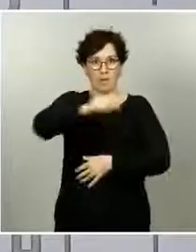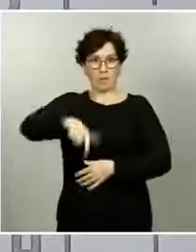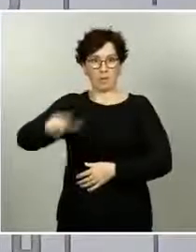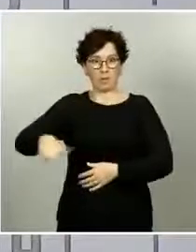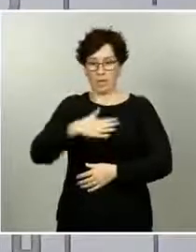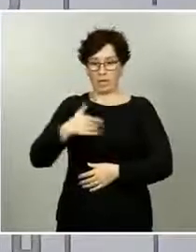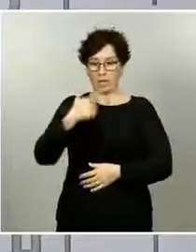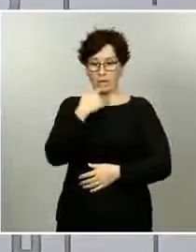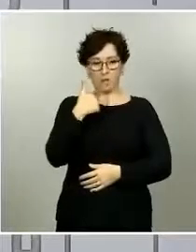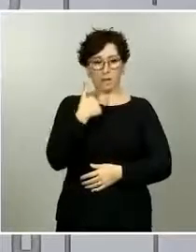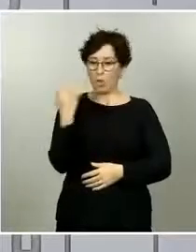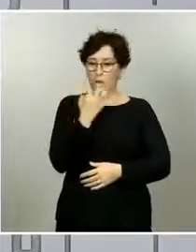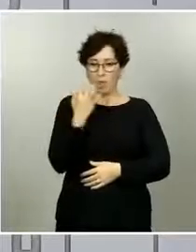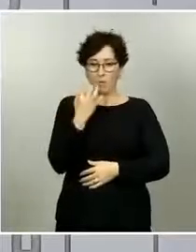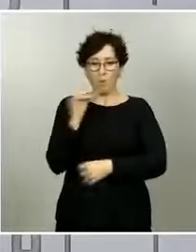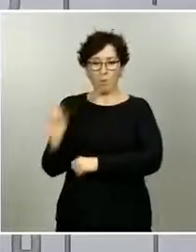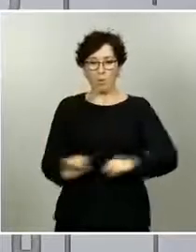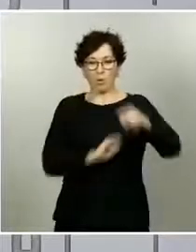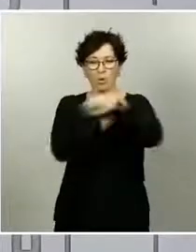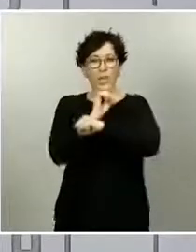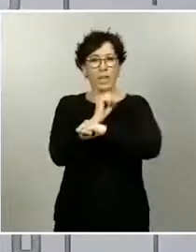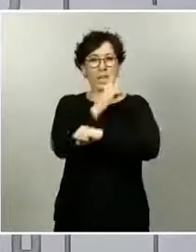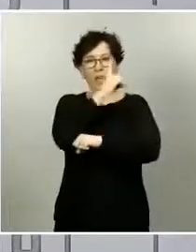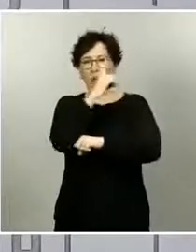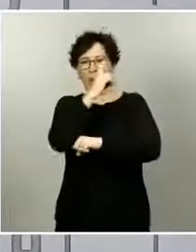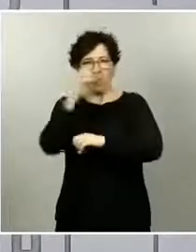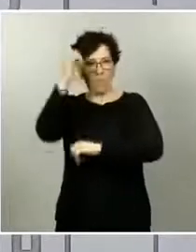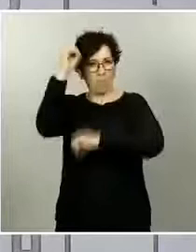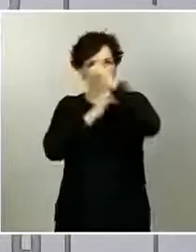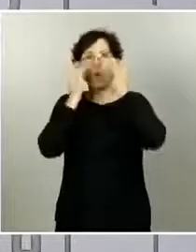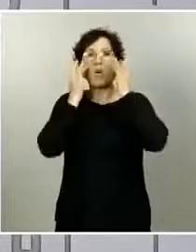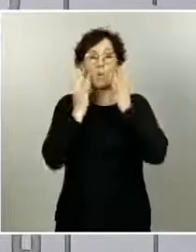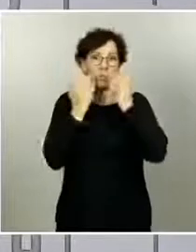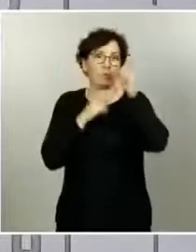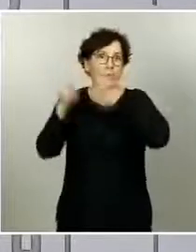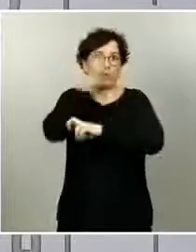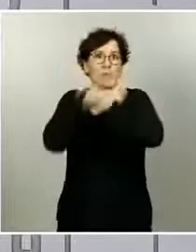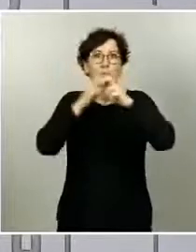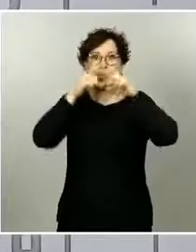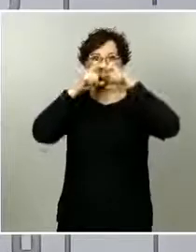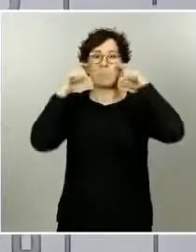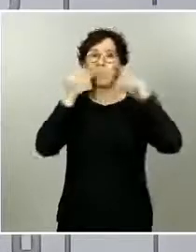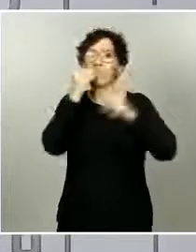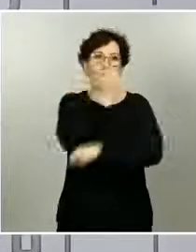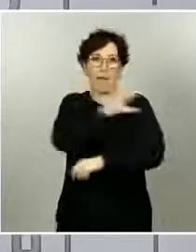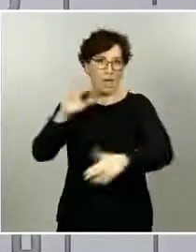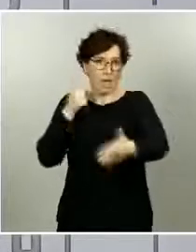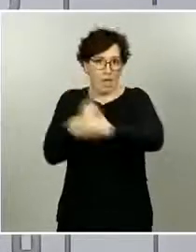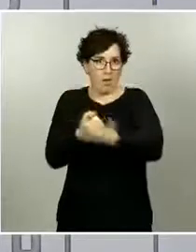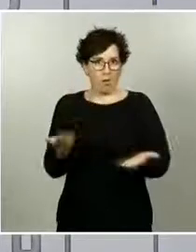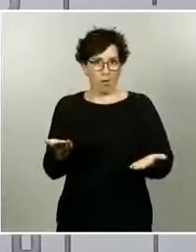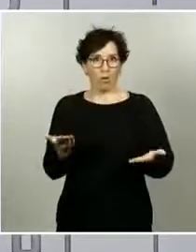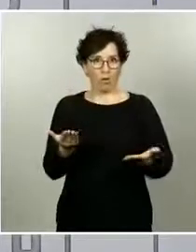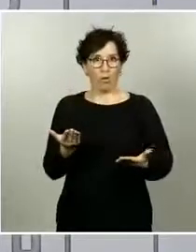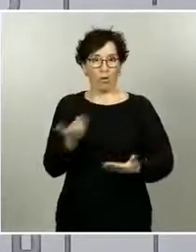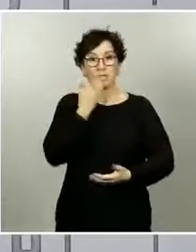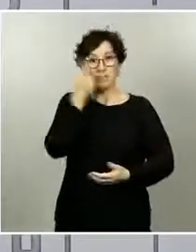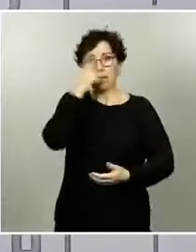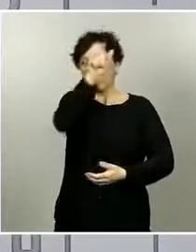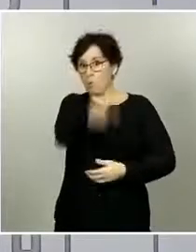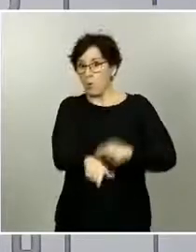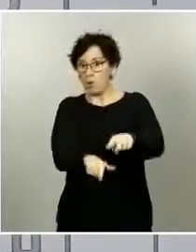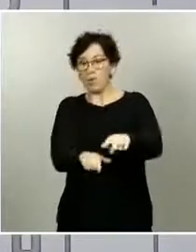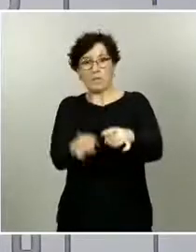en cuanto a la vulnerabilidad de estas personas. Cuando hay que proteger a alguien al 100%, por supuesto que buscamos la mejor